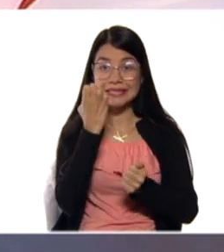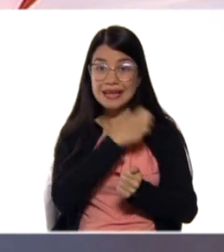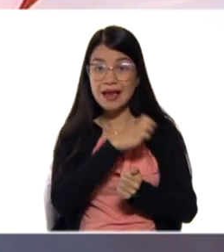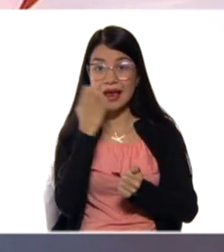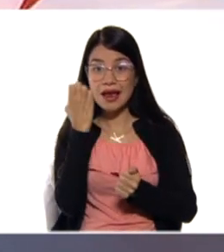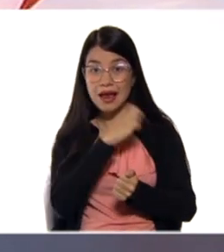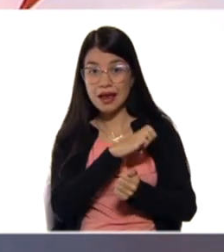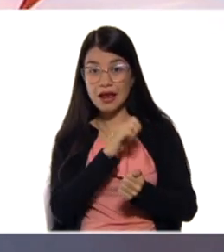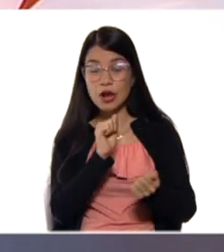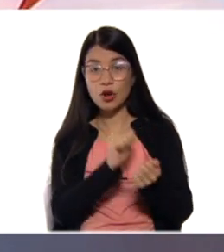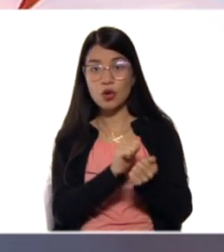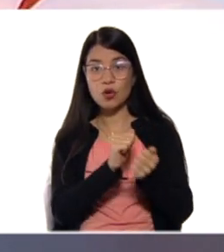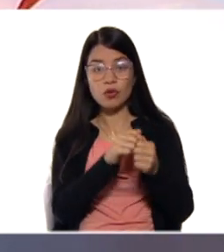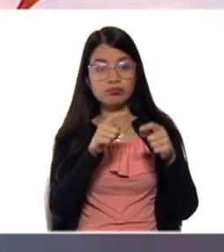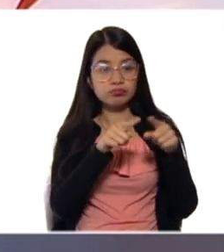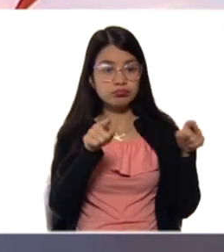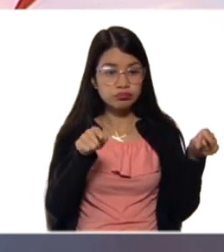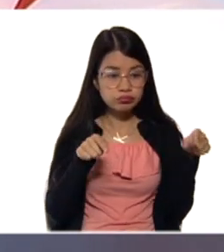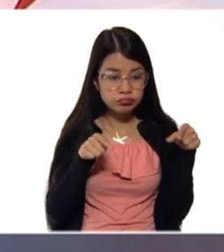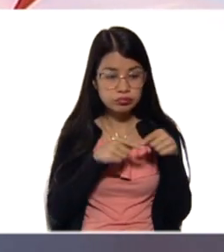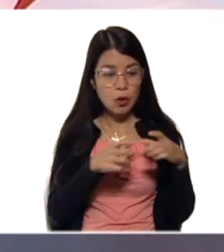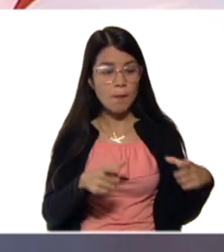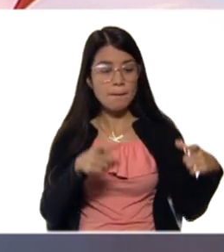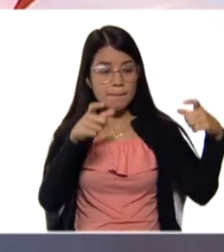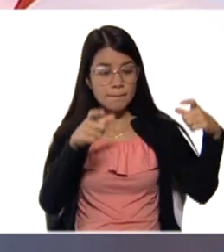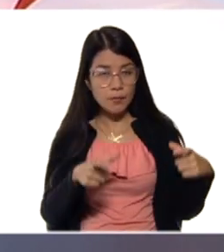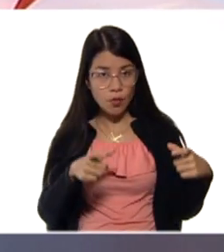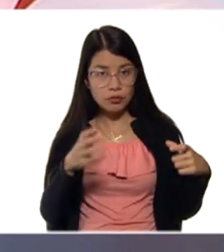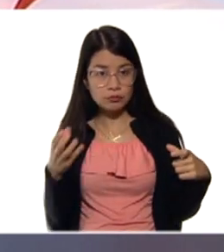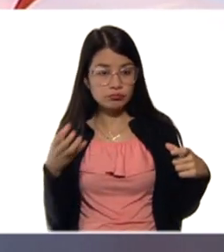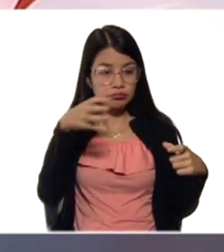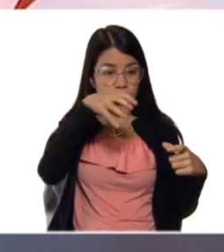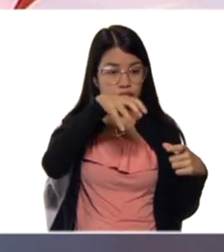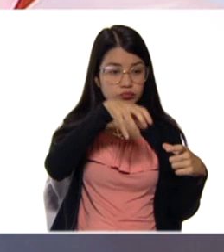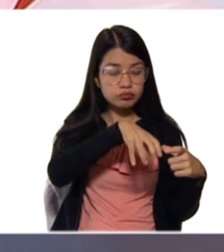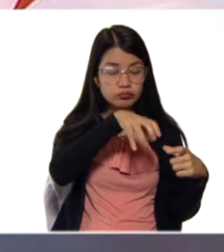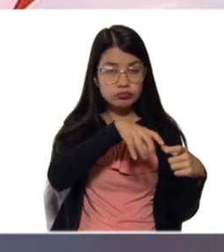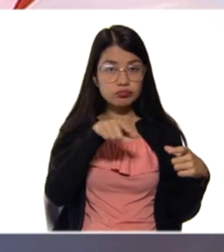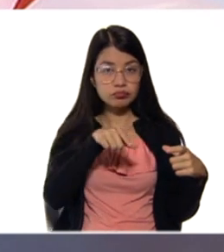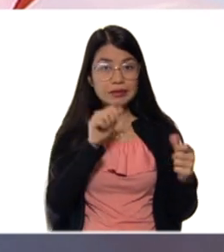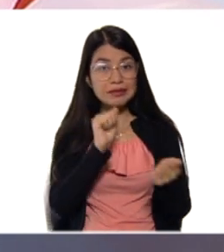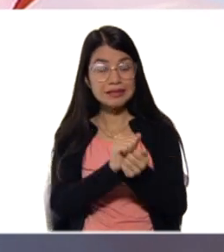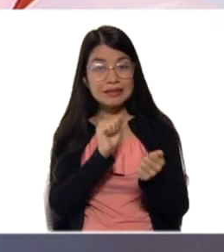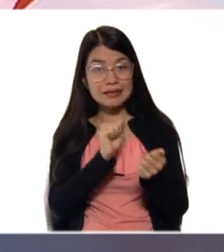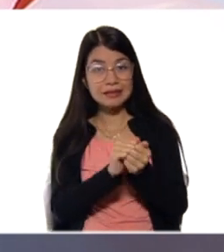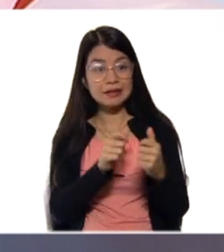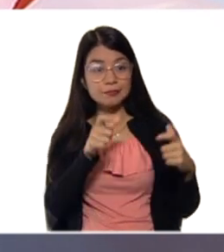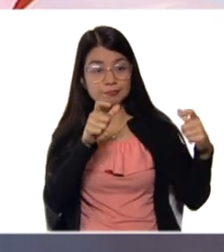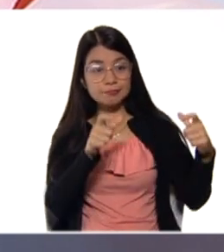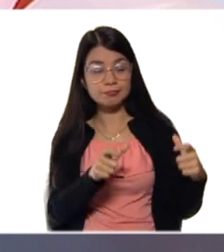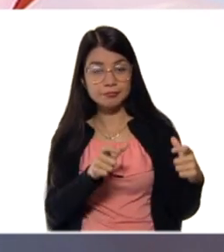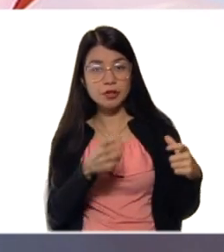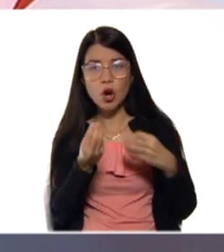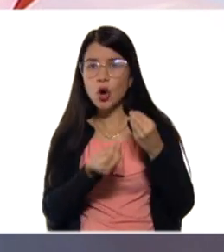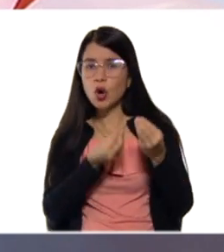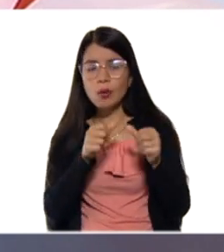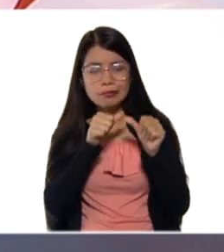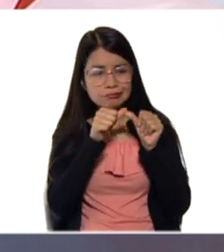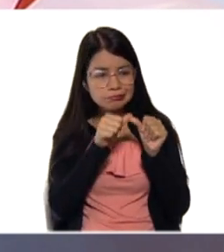en un recipiente en estado sólido, ¿ok? Que no